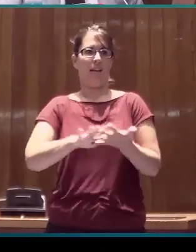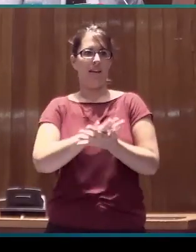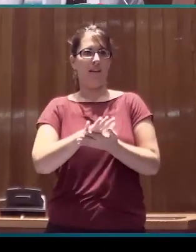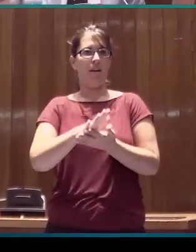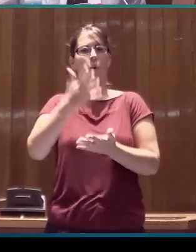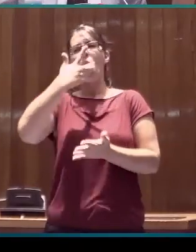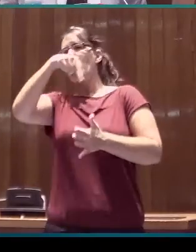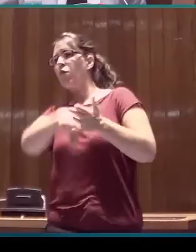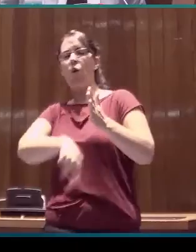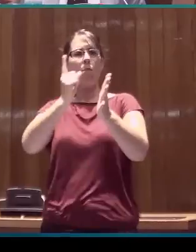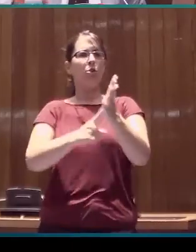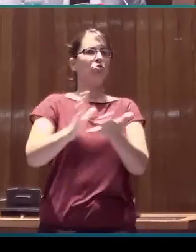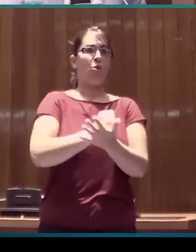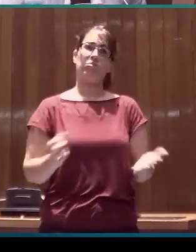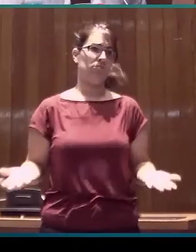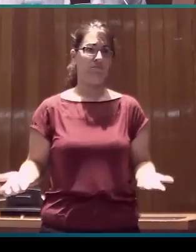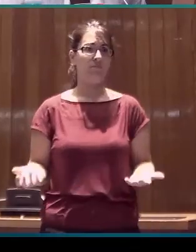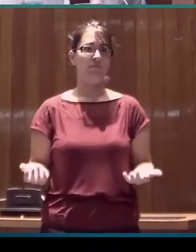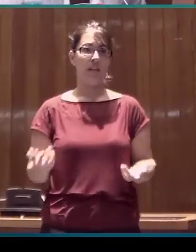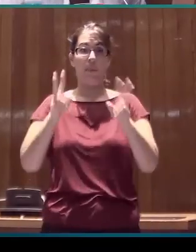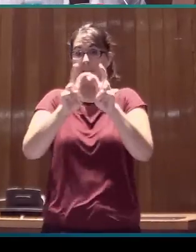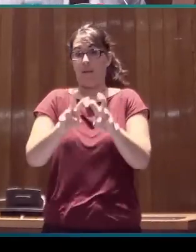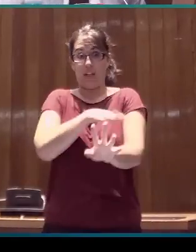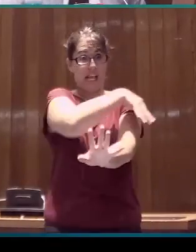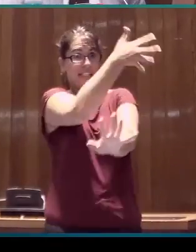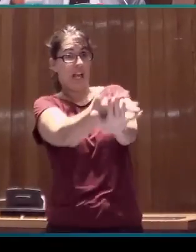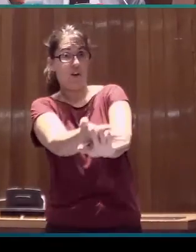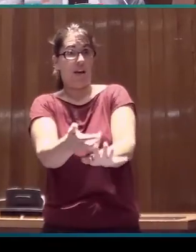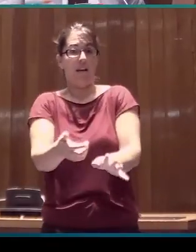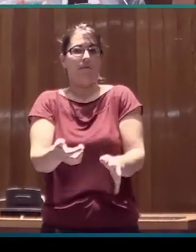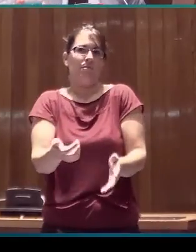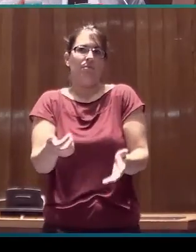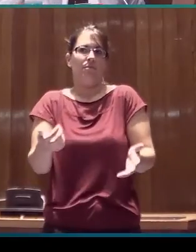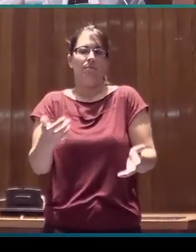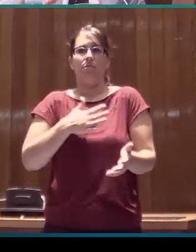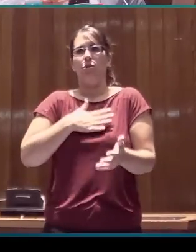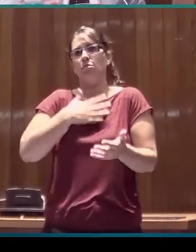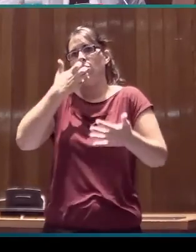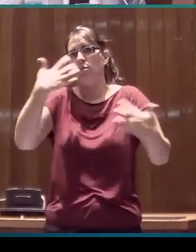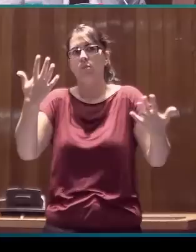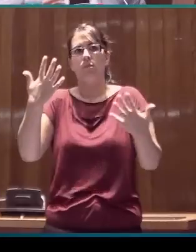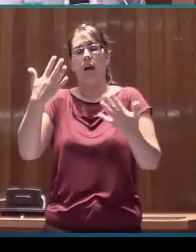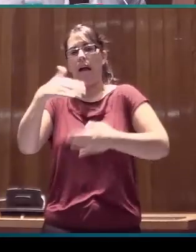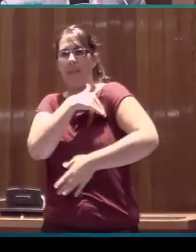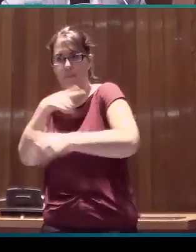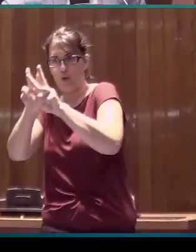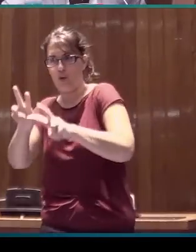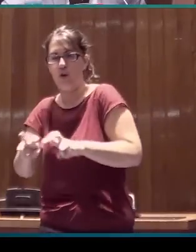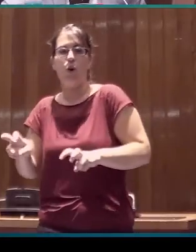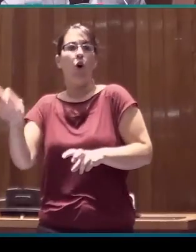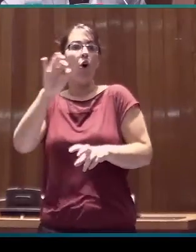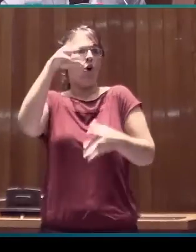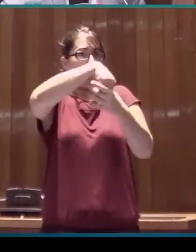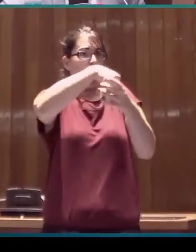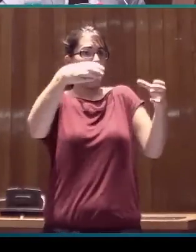bien, la investigación que se ha llevado a cabo hasta este momento, tanto desde el punto de vista académico como desde el punto de vista de la comunidad